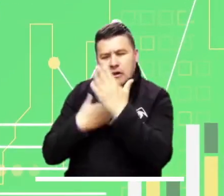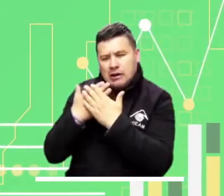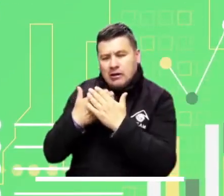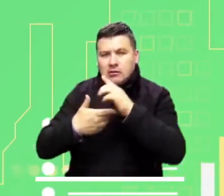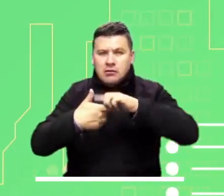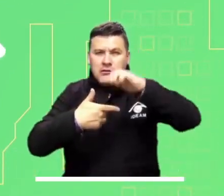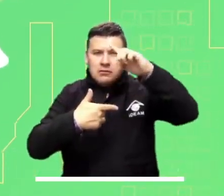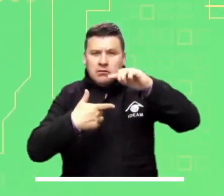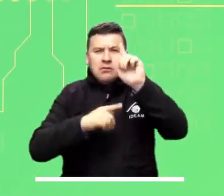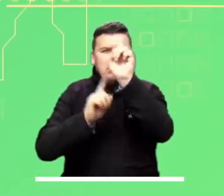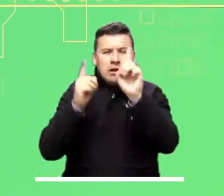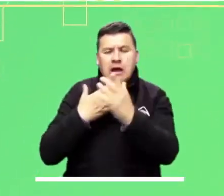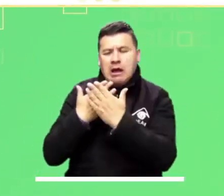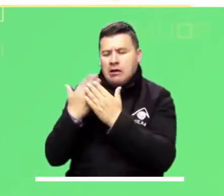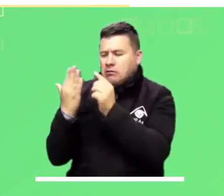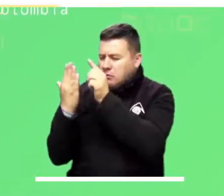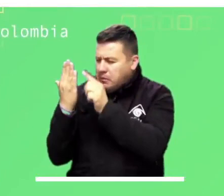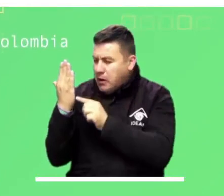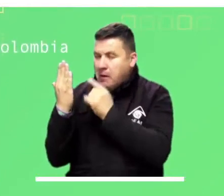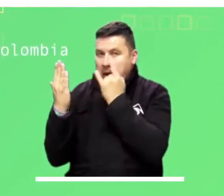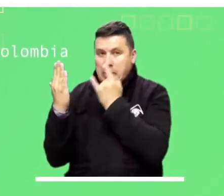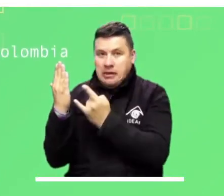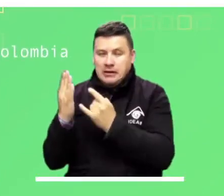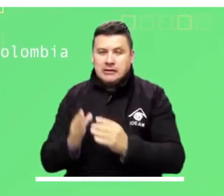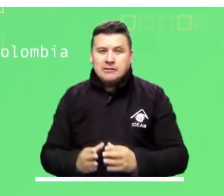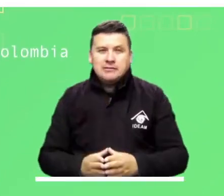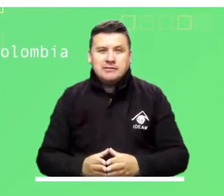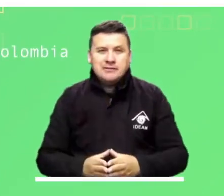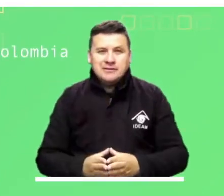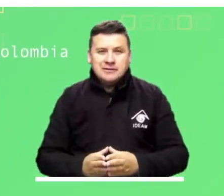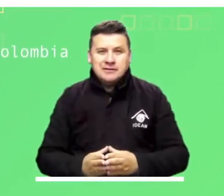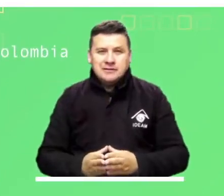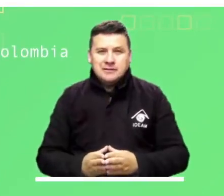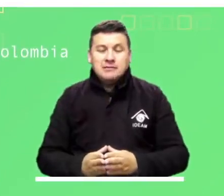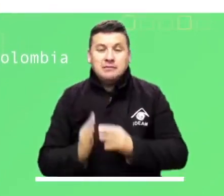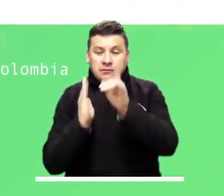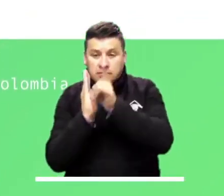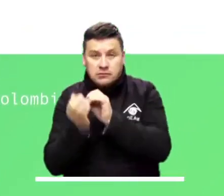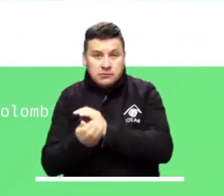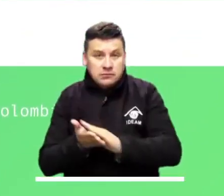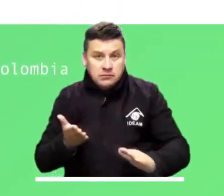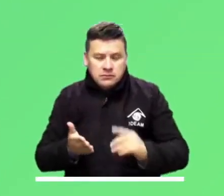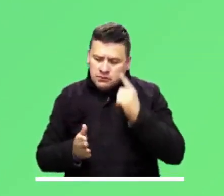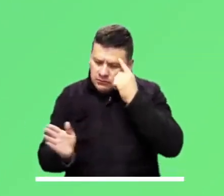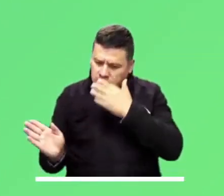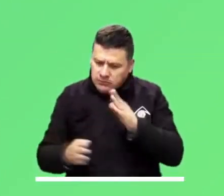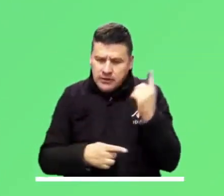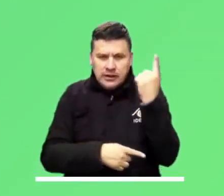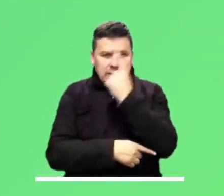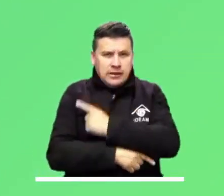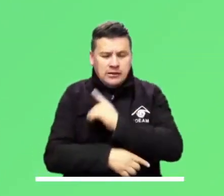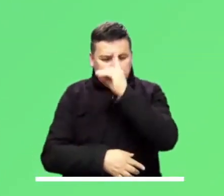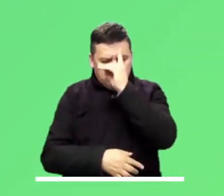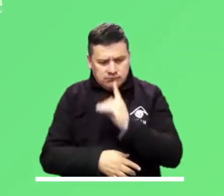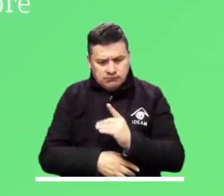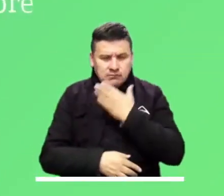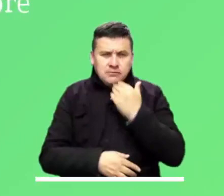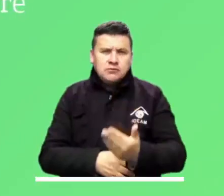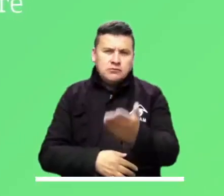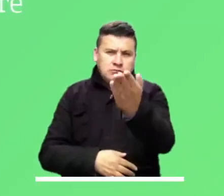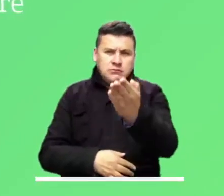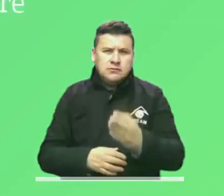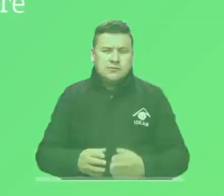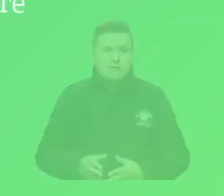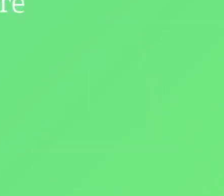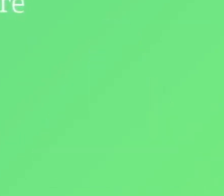deforestación, estadísticas de rayos y otros datos de interés. Descárguela gratis, planee su día y